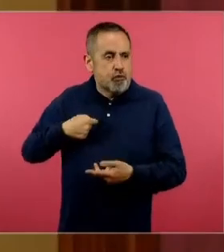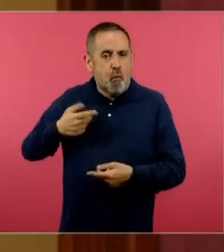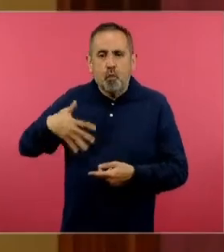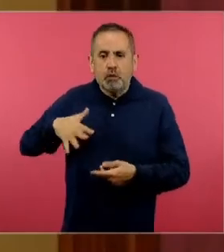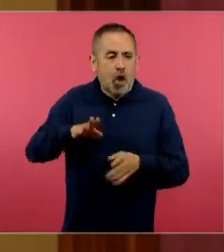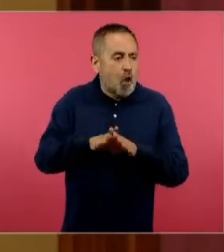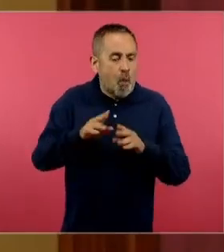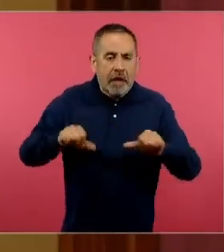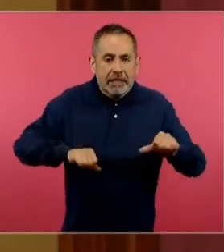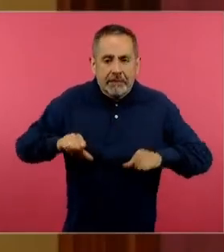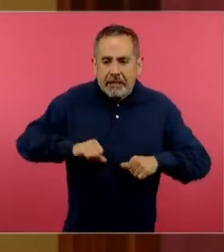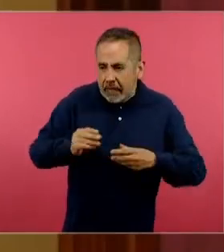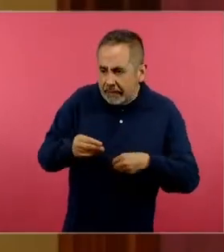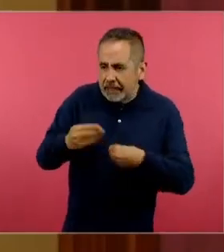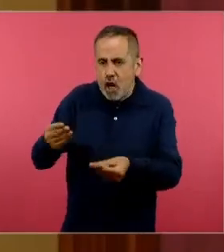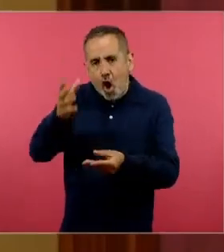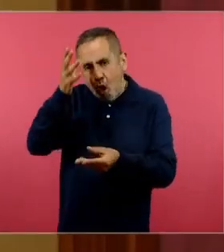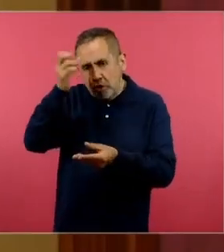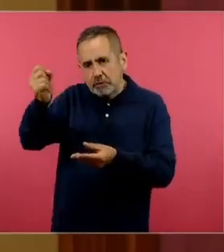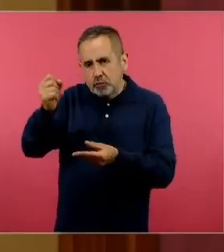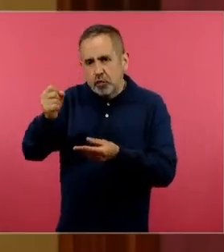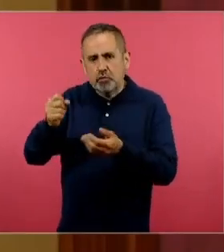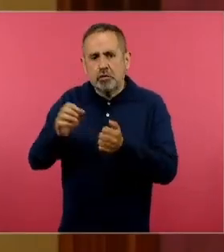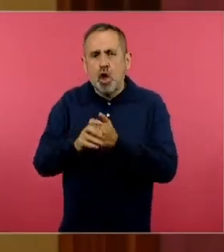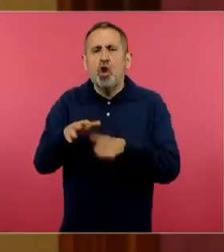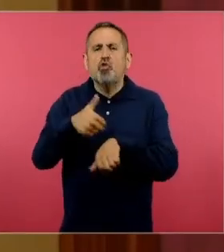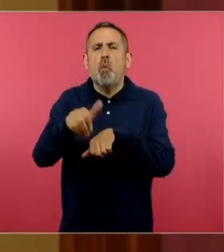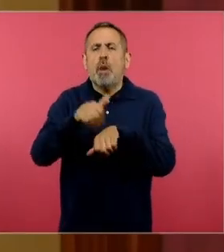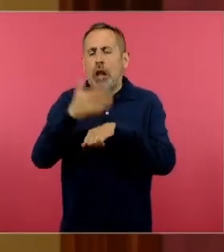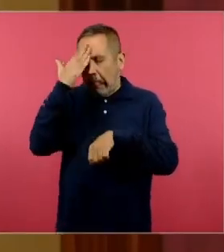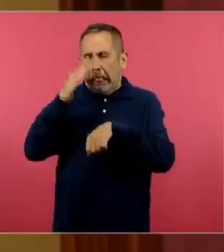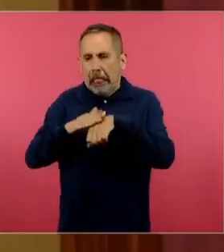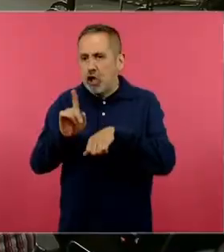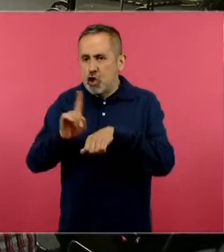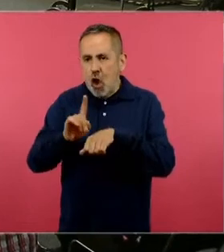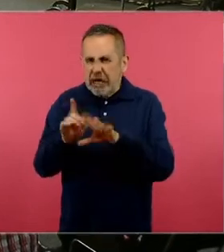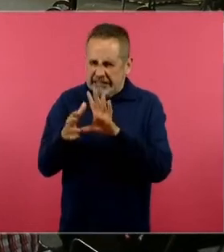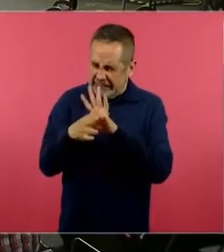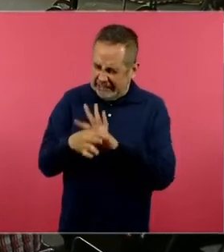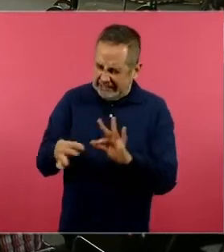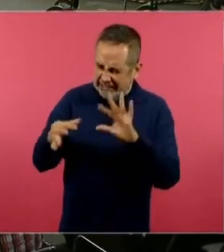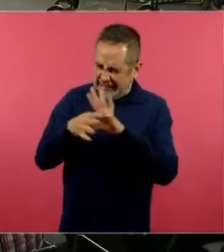de poder explicar este tema más allá de los números. Siguiente, por favor.